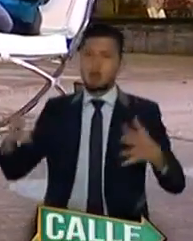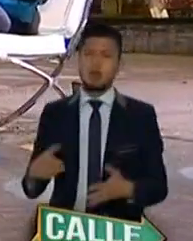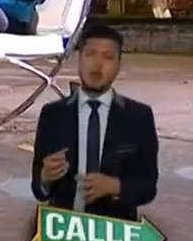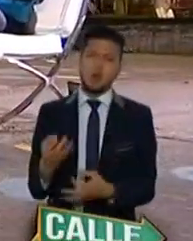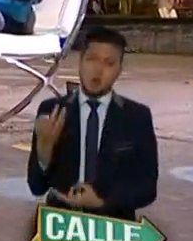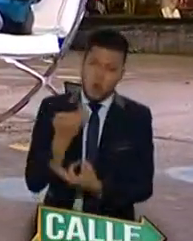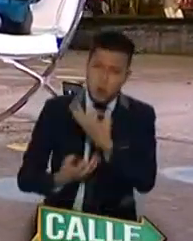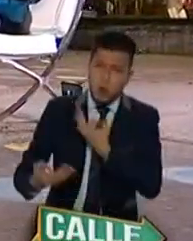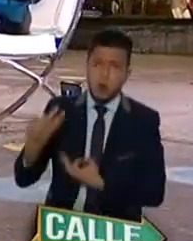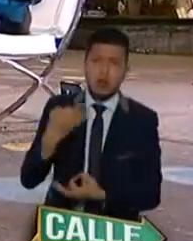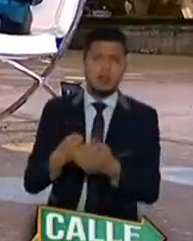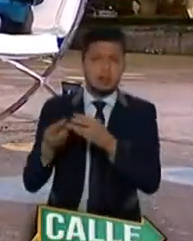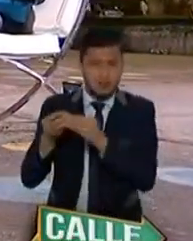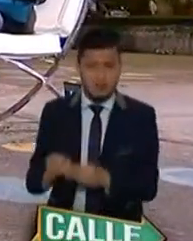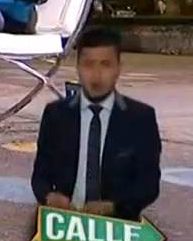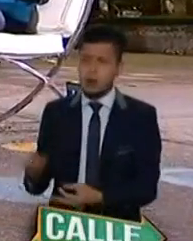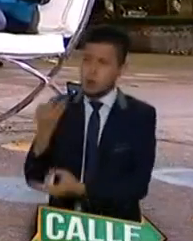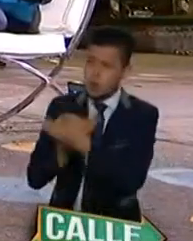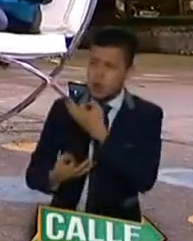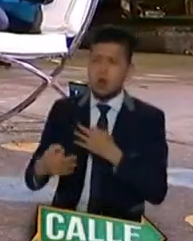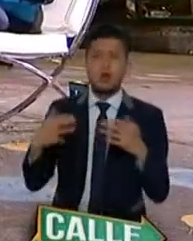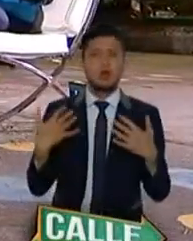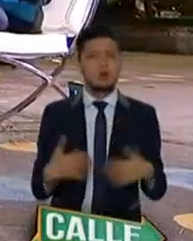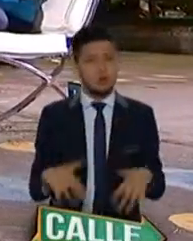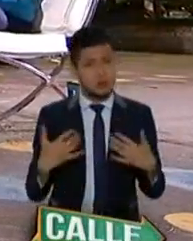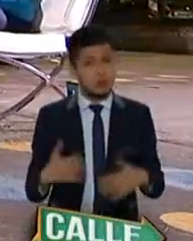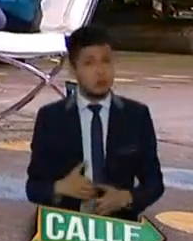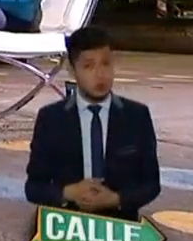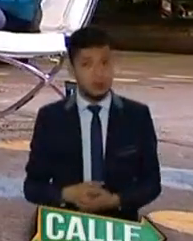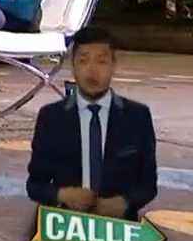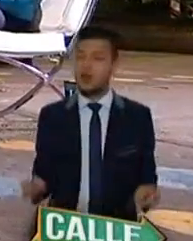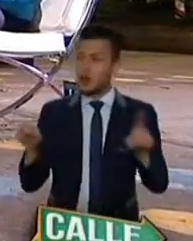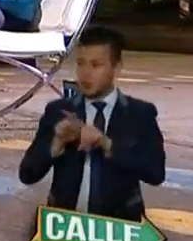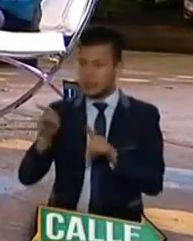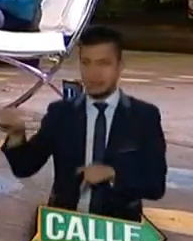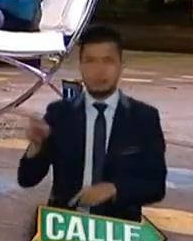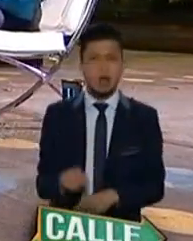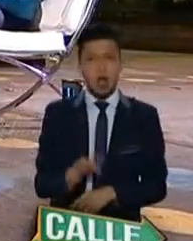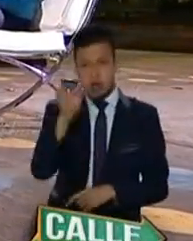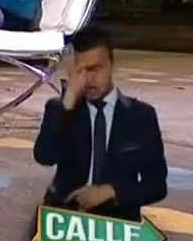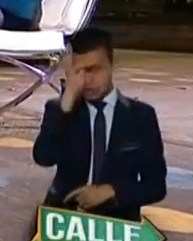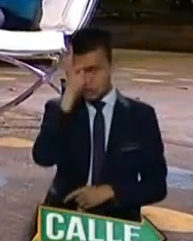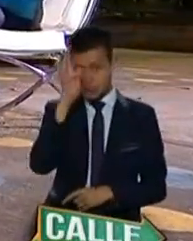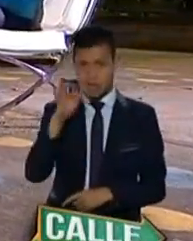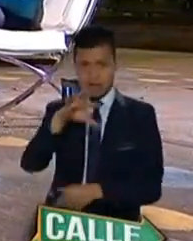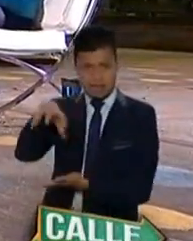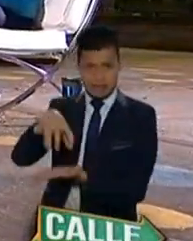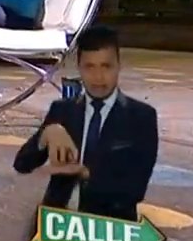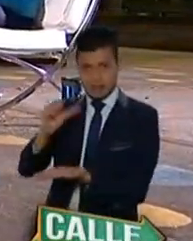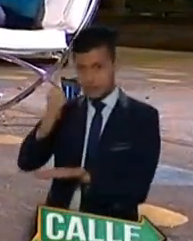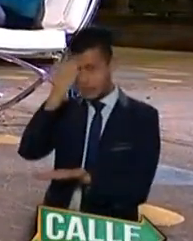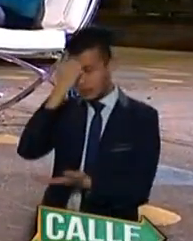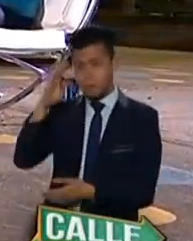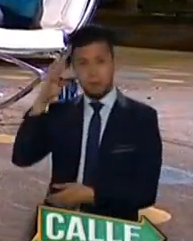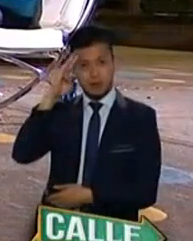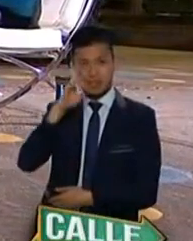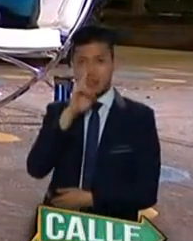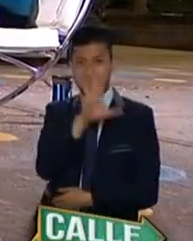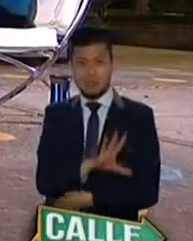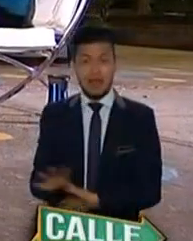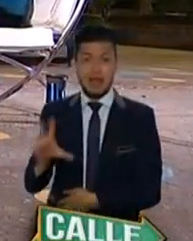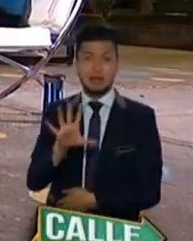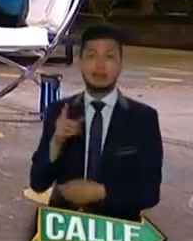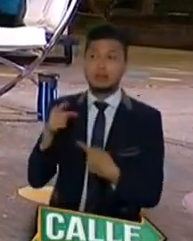todas las maneras. Al igual que los miembros del Hospital Central de la Policía, de nuestra Policía Nacional, ese es su hospital.